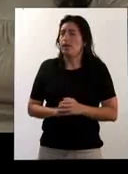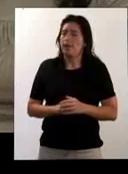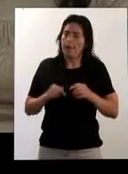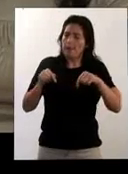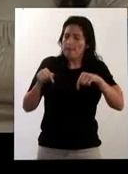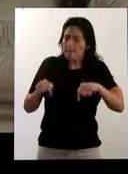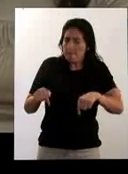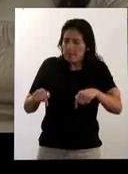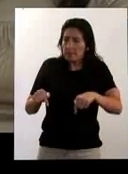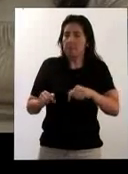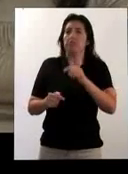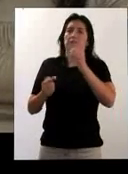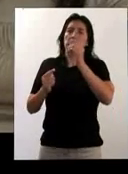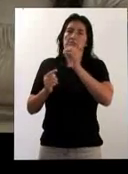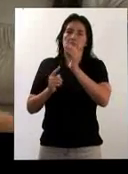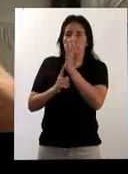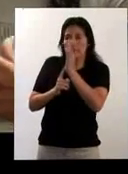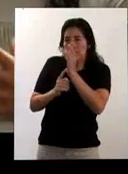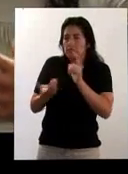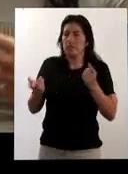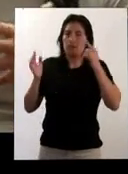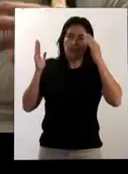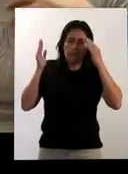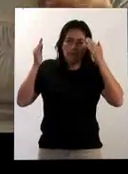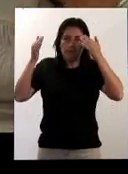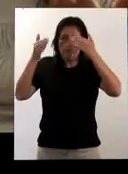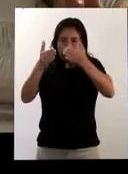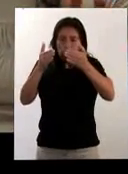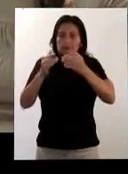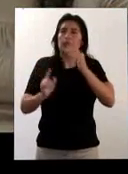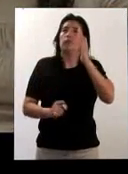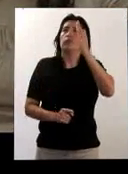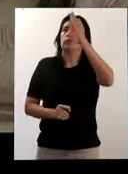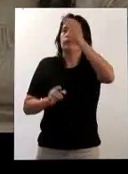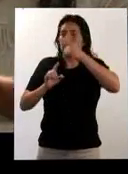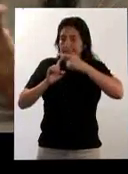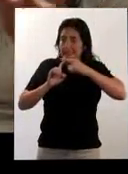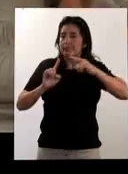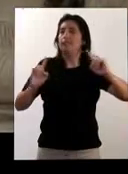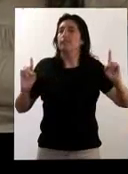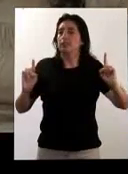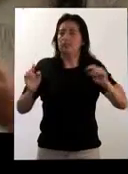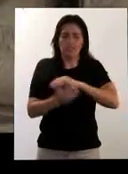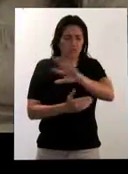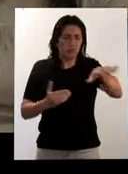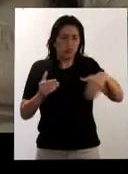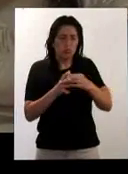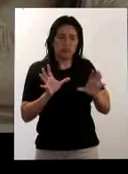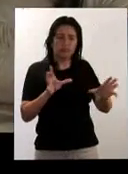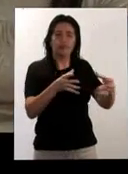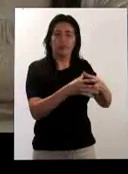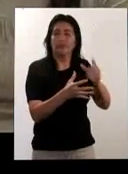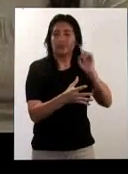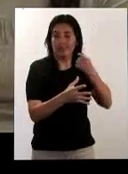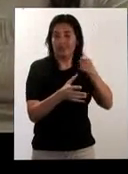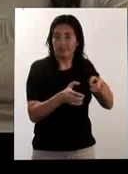Entonces nuestro programa está enfocado en darle un futuro diferente a los niños sordos, a toda la comunidad sorda en general,